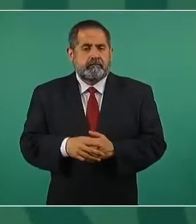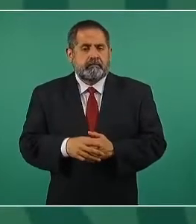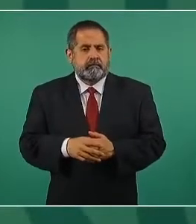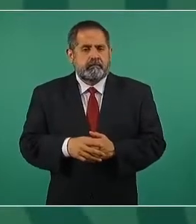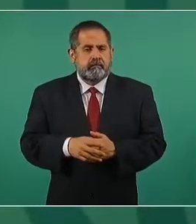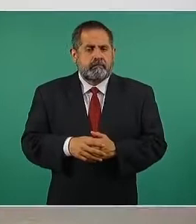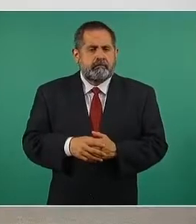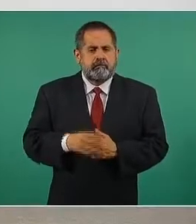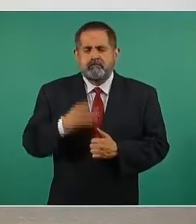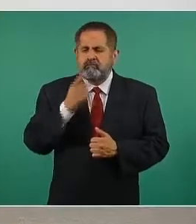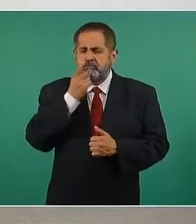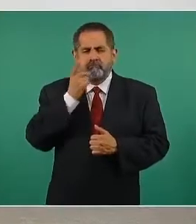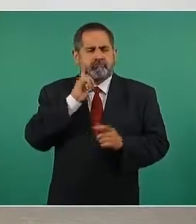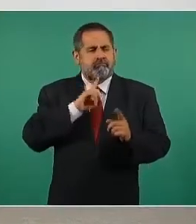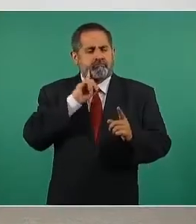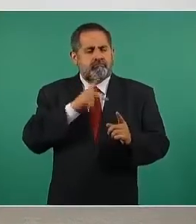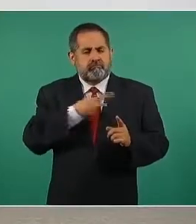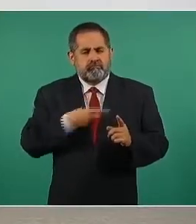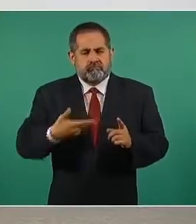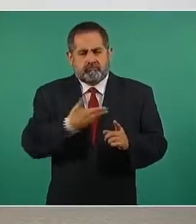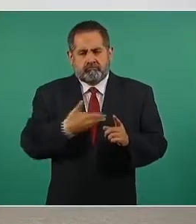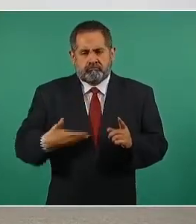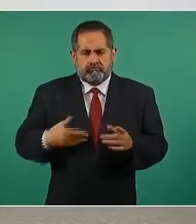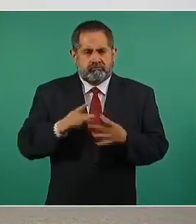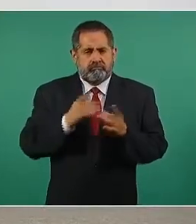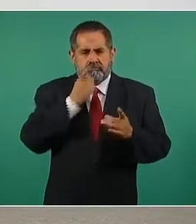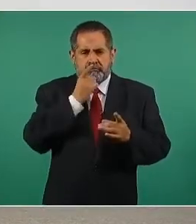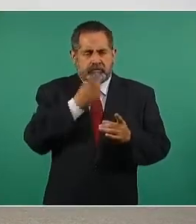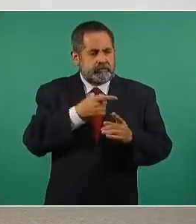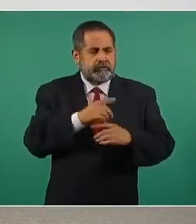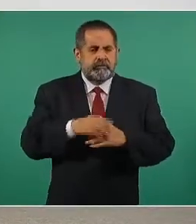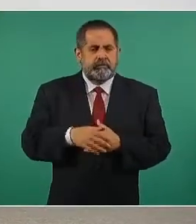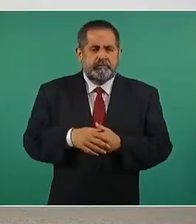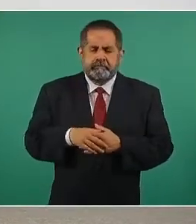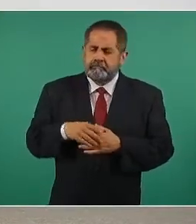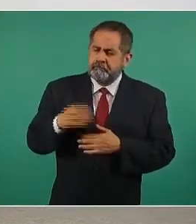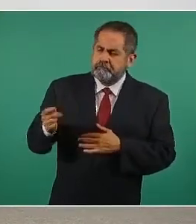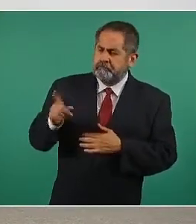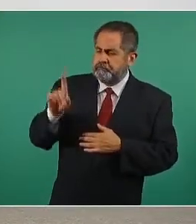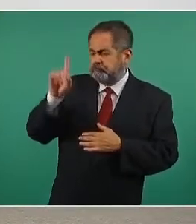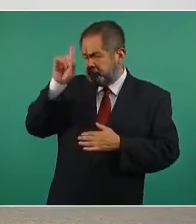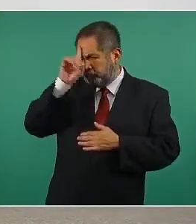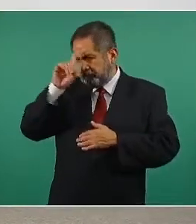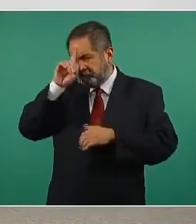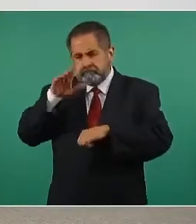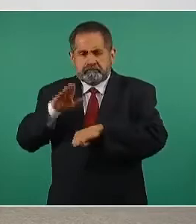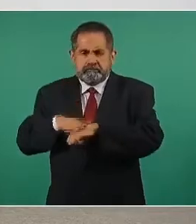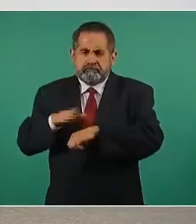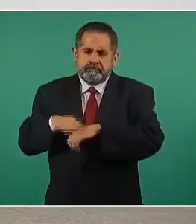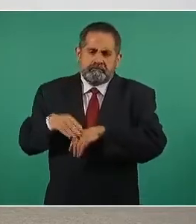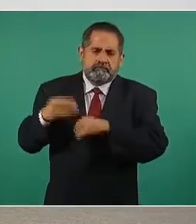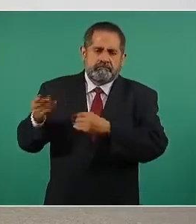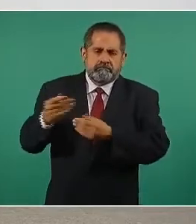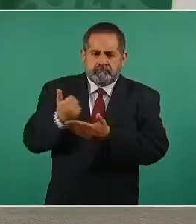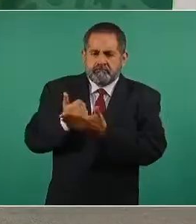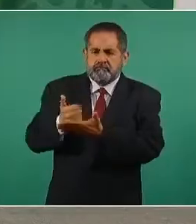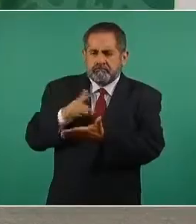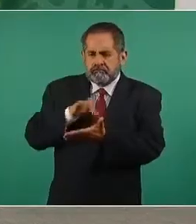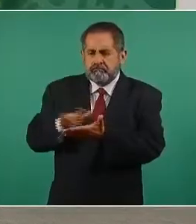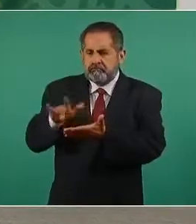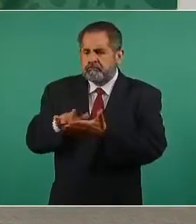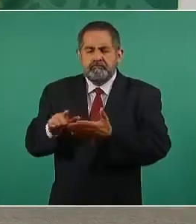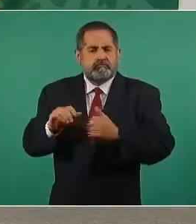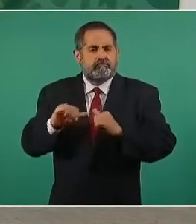dijo algo como que nos había recomendado ayudar a las